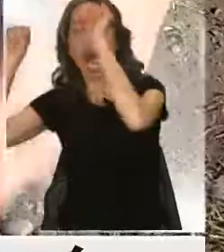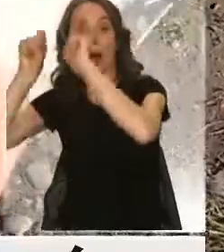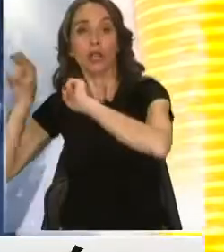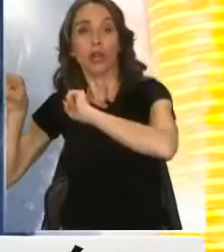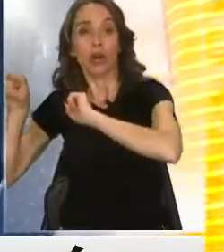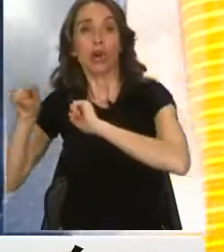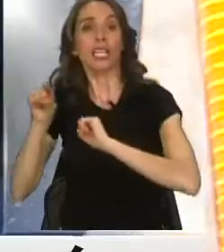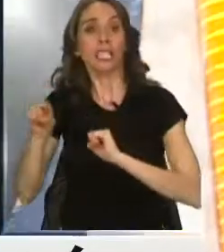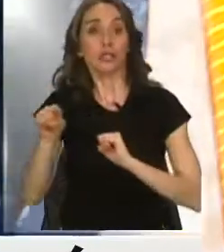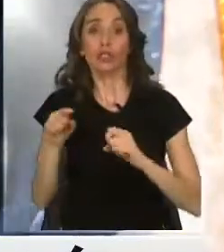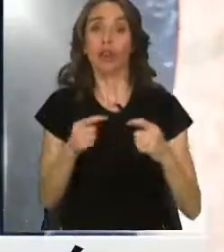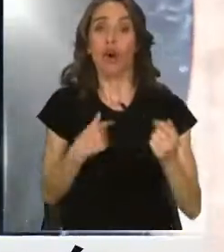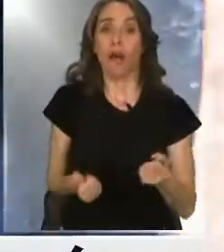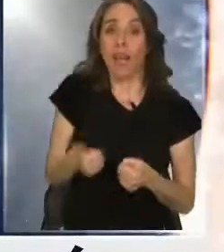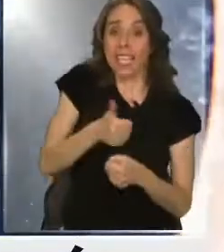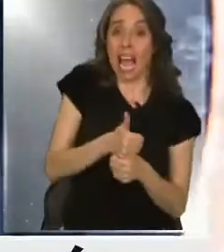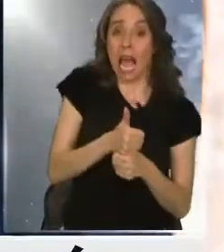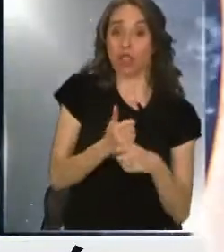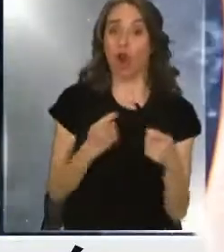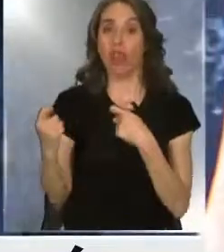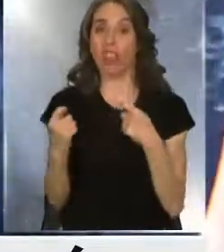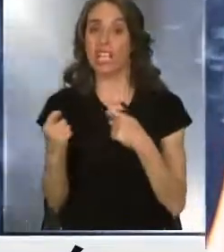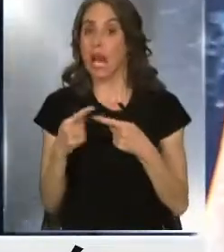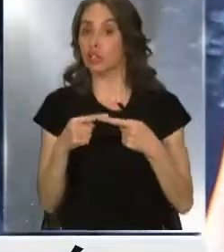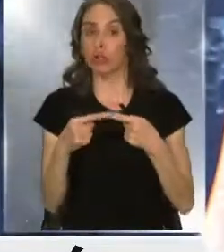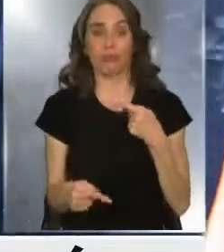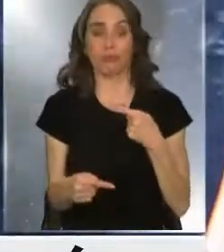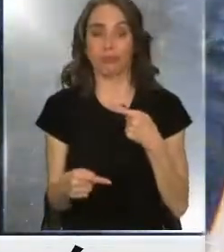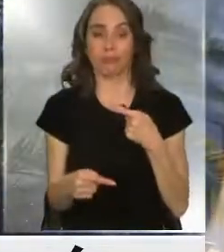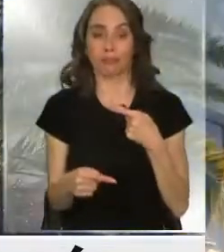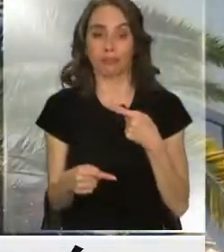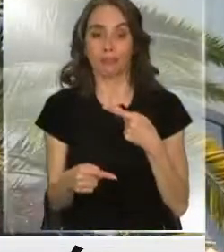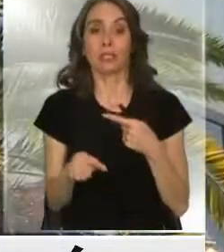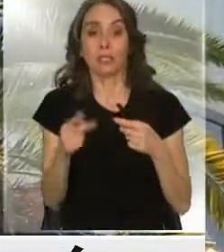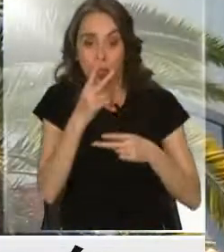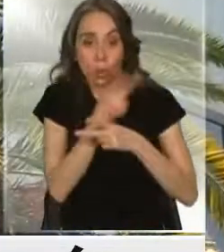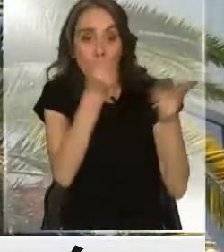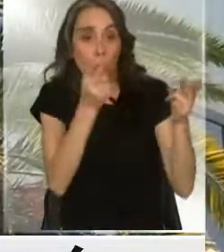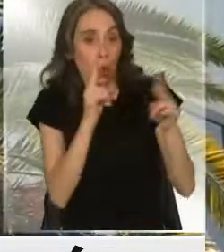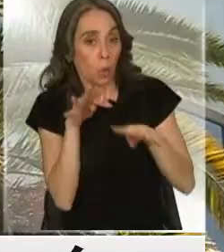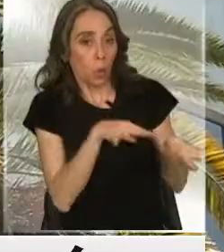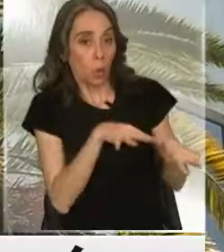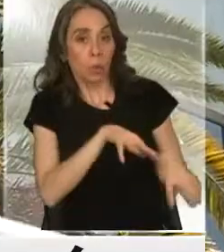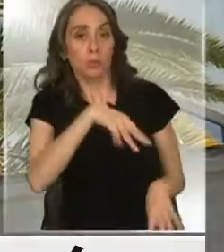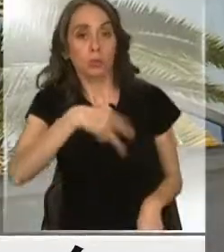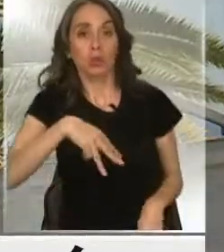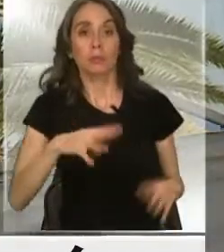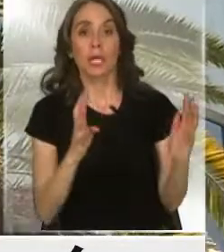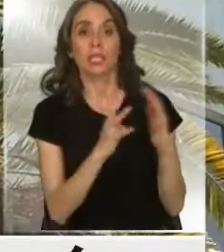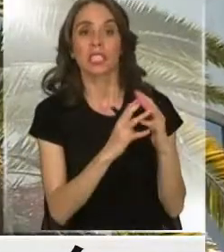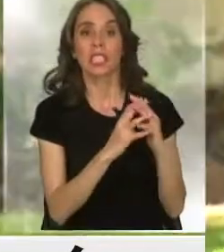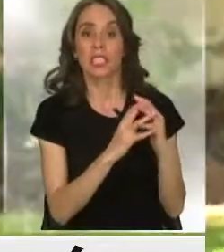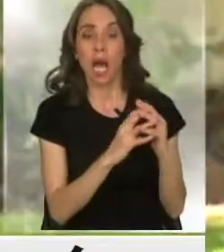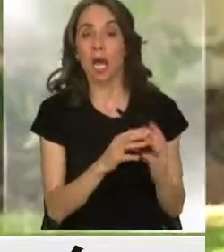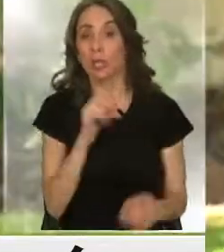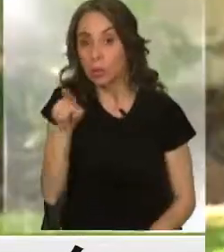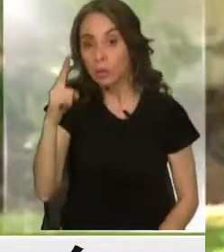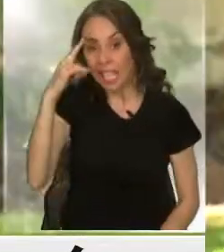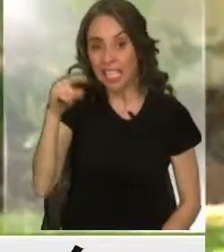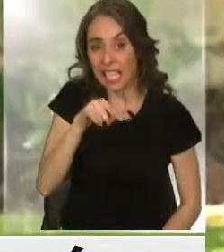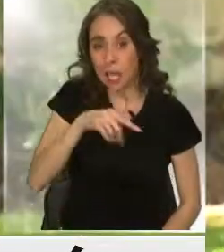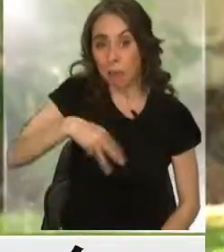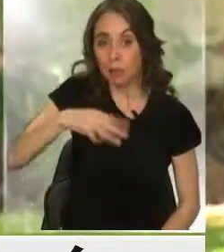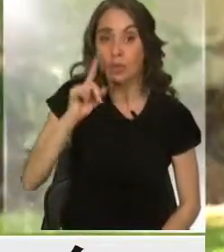aquí y en quebra de la Jig. Es el nuevo escándalo que remece a la municipalidad de Chillán. ¿Usted cree que hay corrupción?